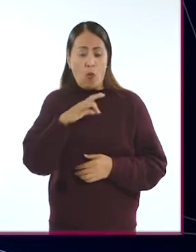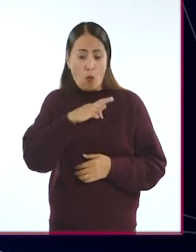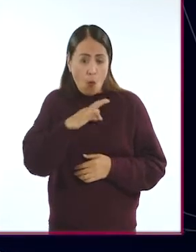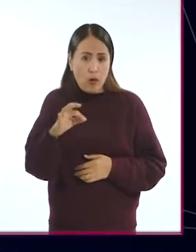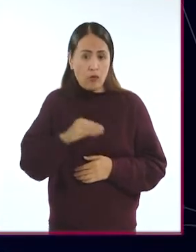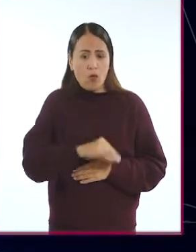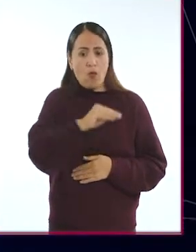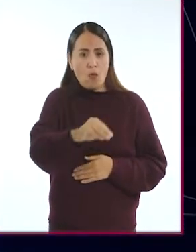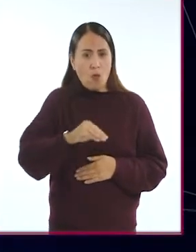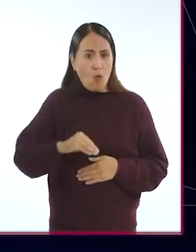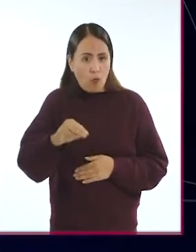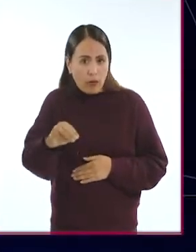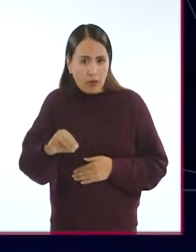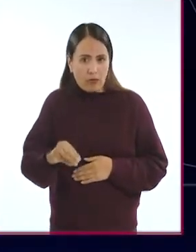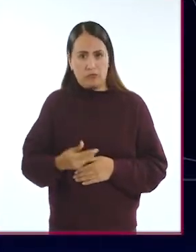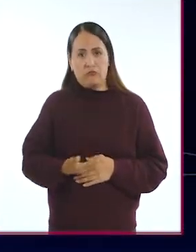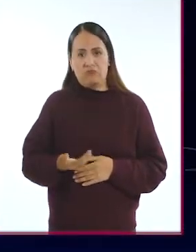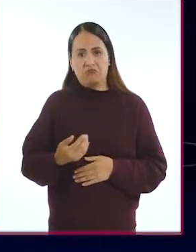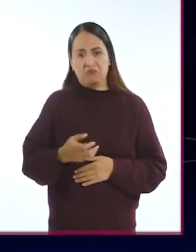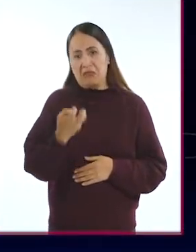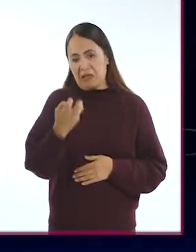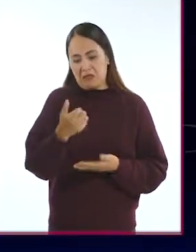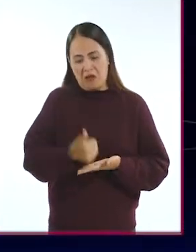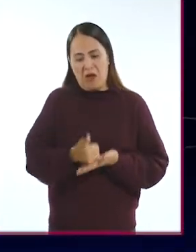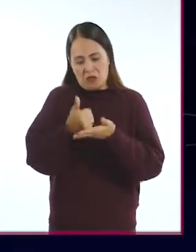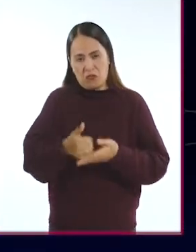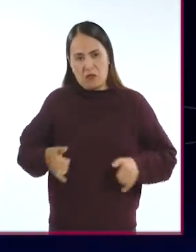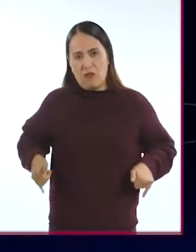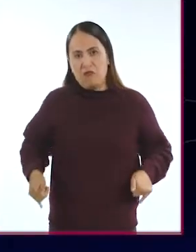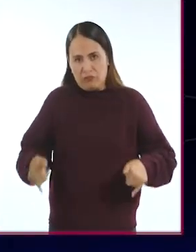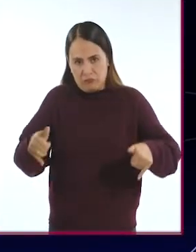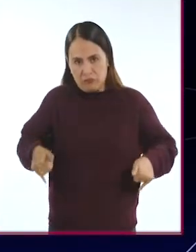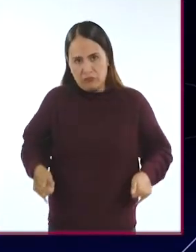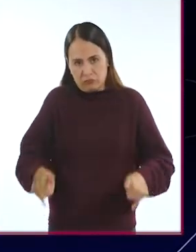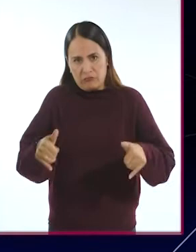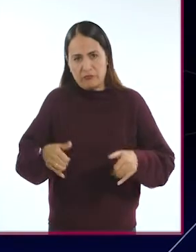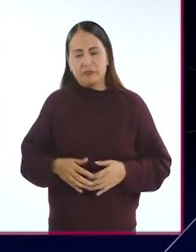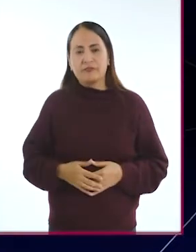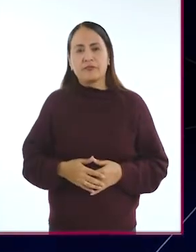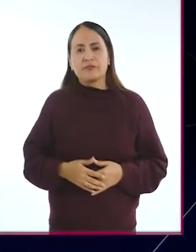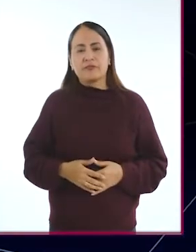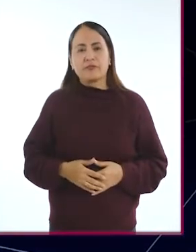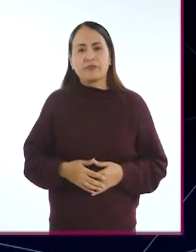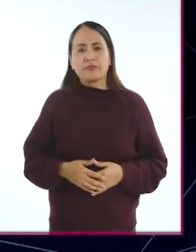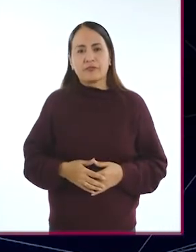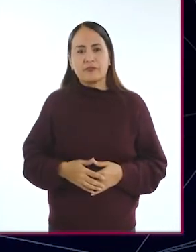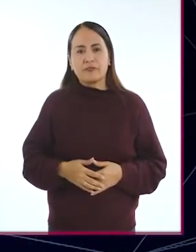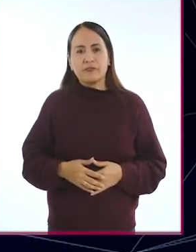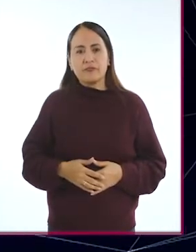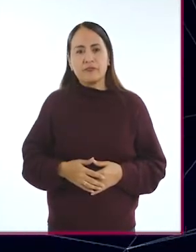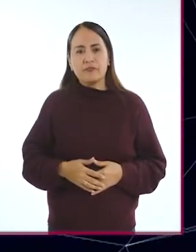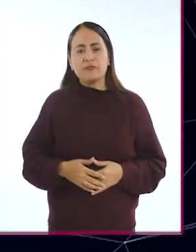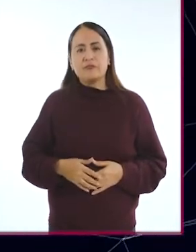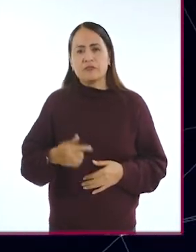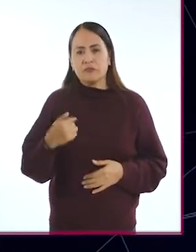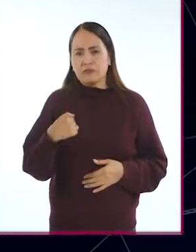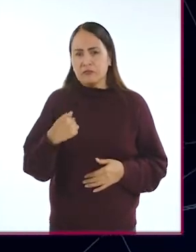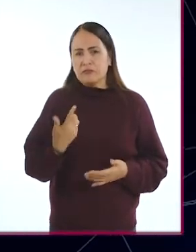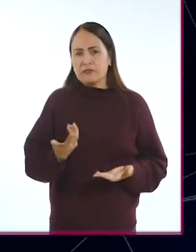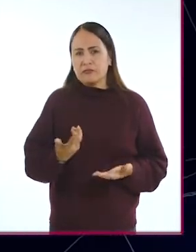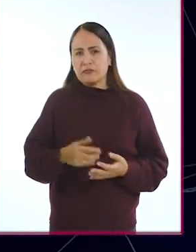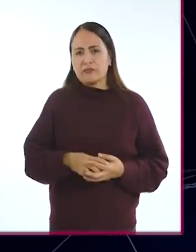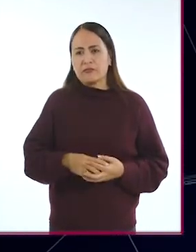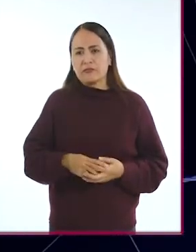movilidad en el propio cuerpo. Es decir, algún aditamento con el cual